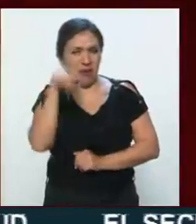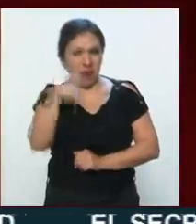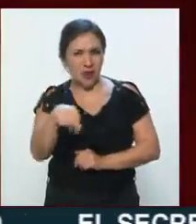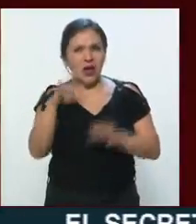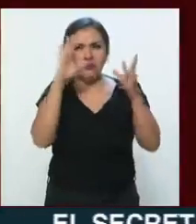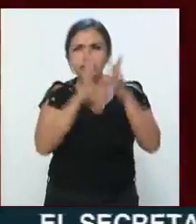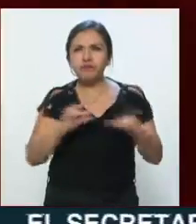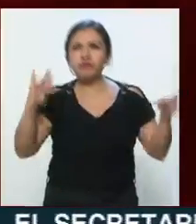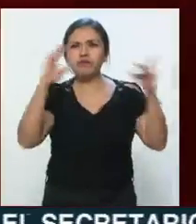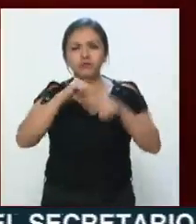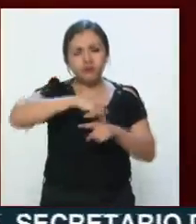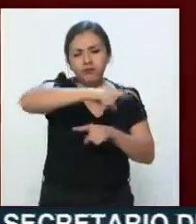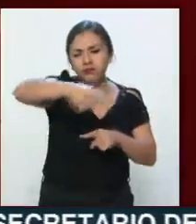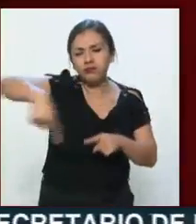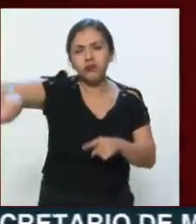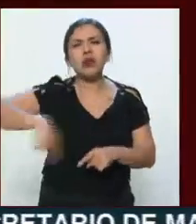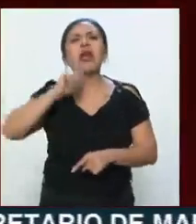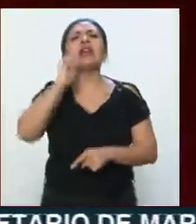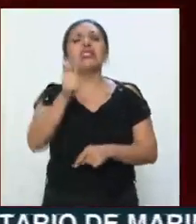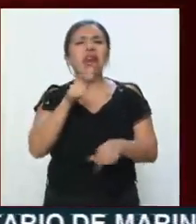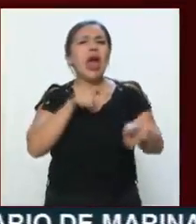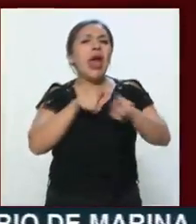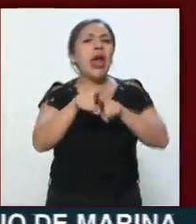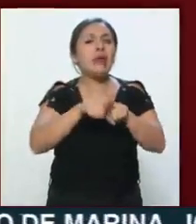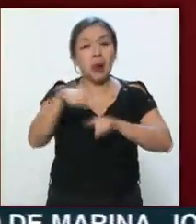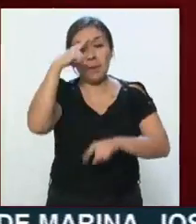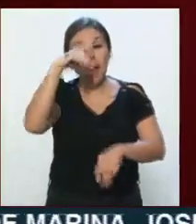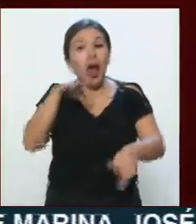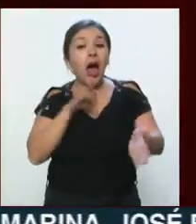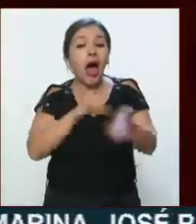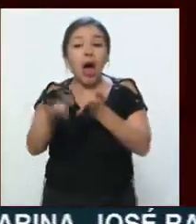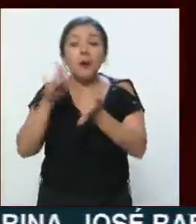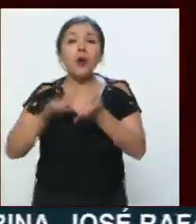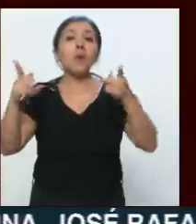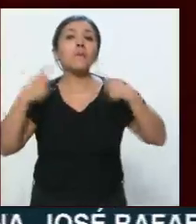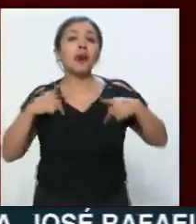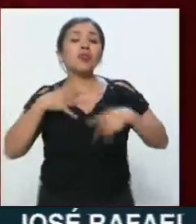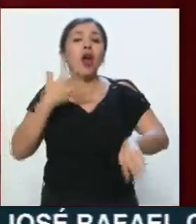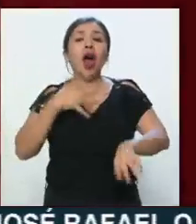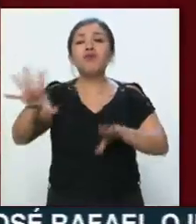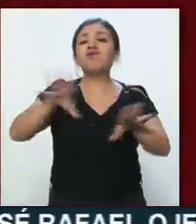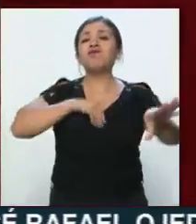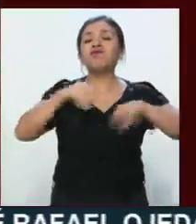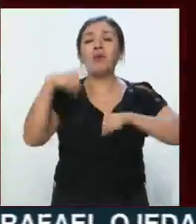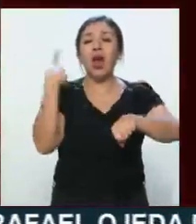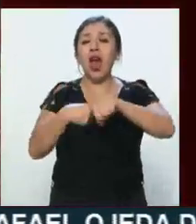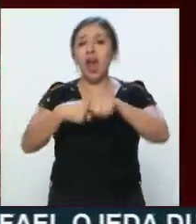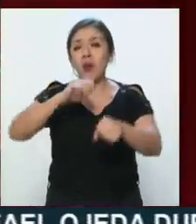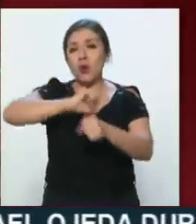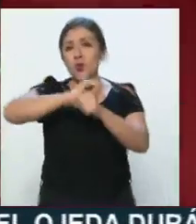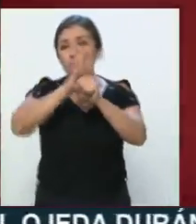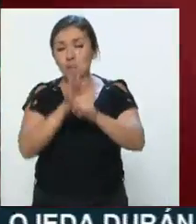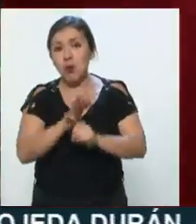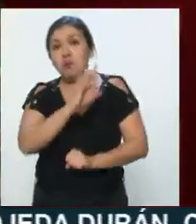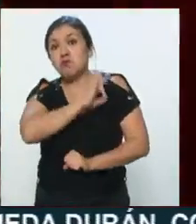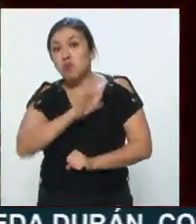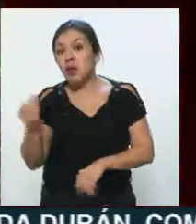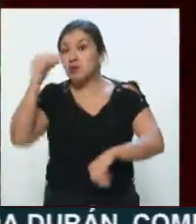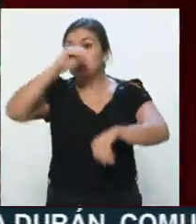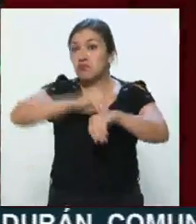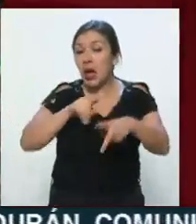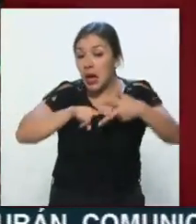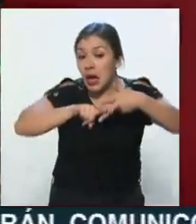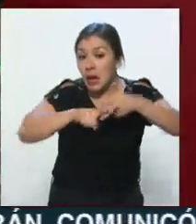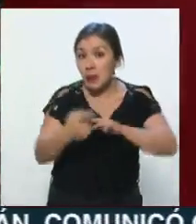el circuito de la Hermandad por el apoyo que se dará a personas infectadas por COVID-19 y establece que podría iniciar